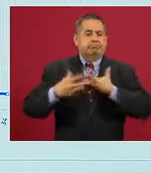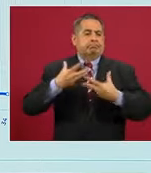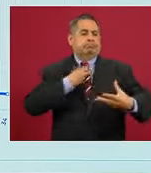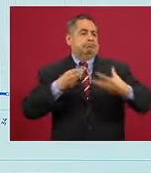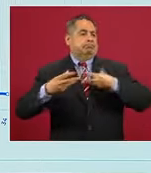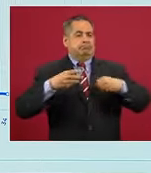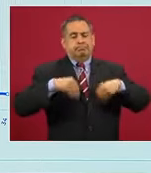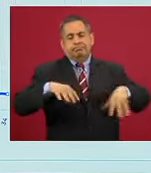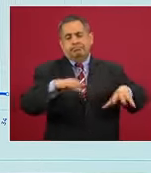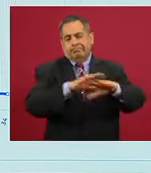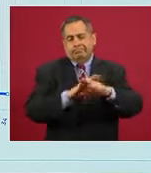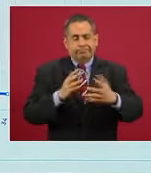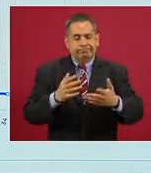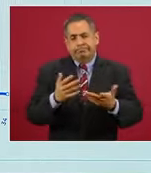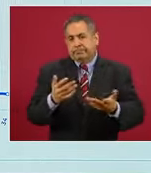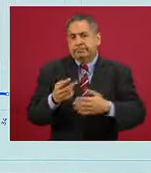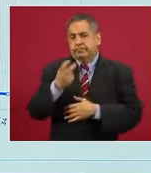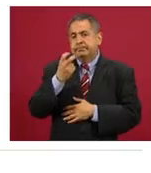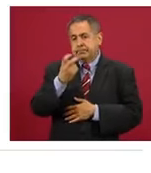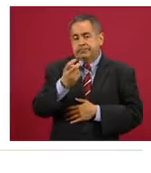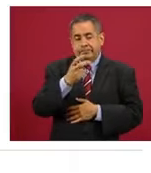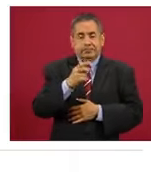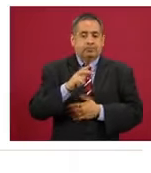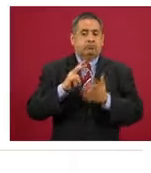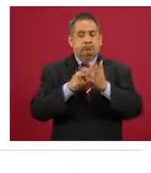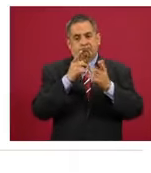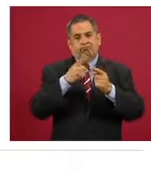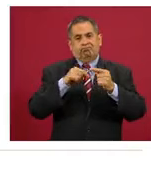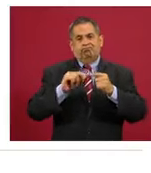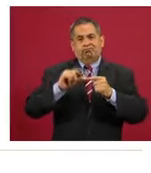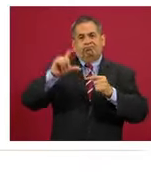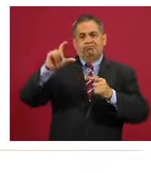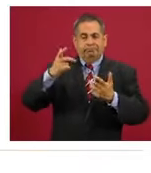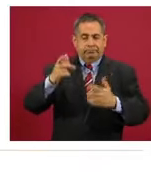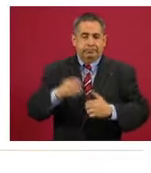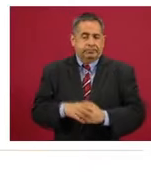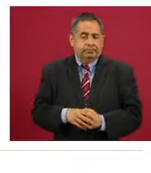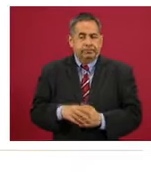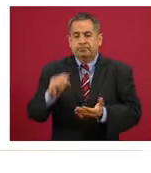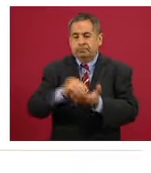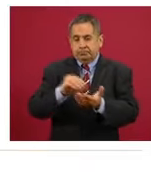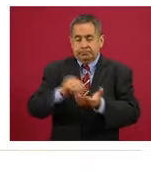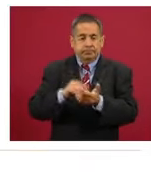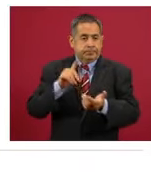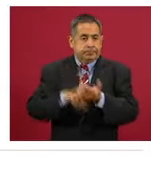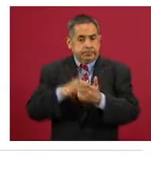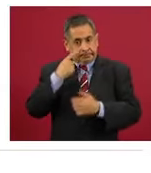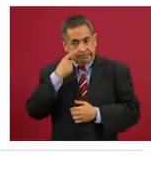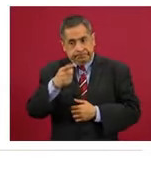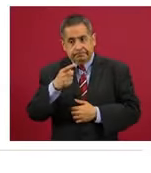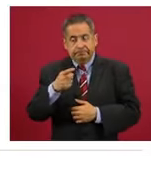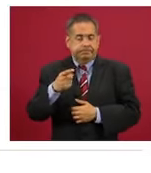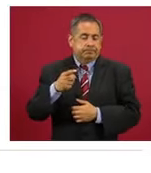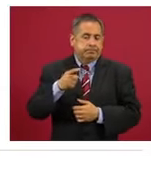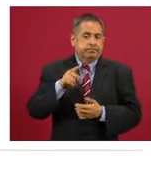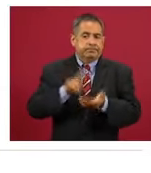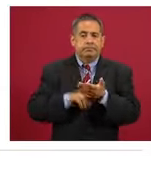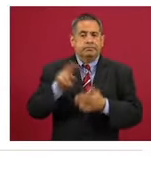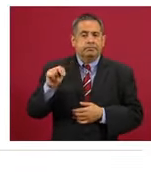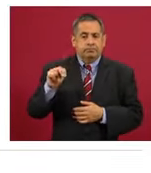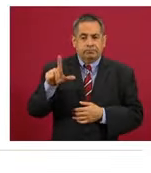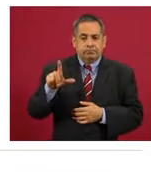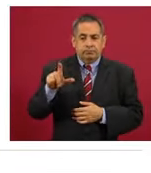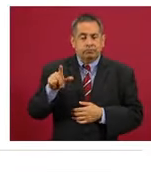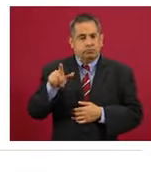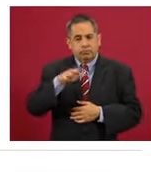sido liberadas anticipadamente y hubo este repunte. Todavía no se ve una tendencia clara y Nuevo León está